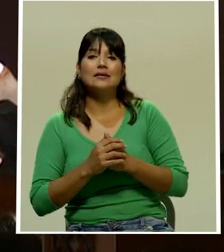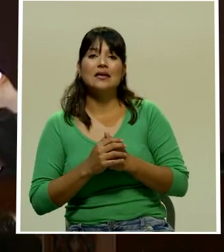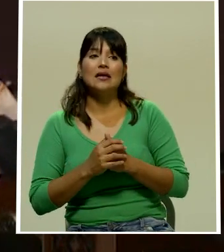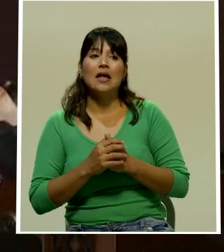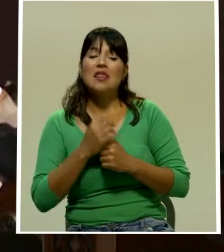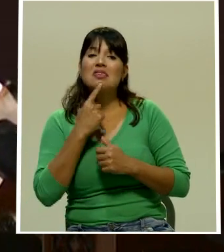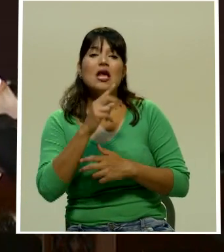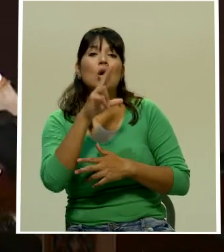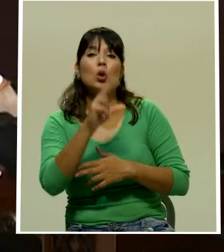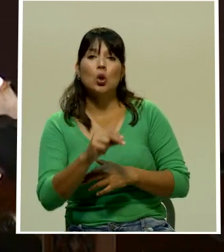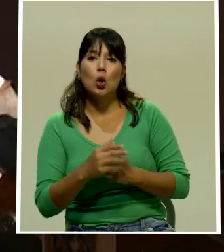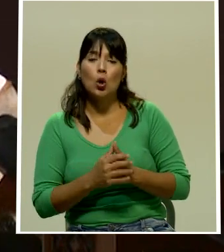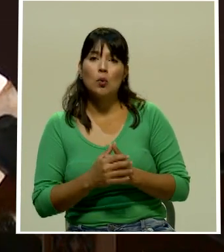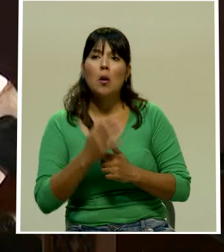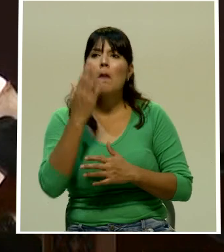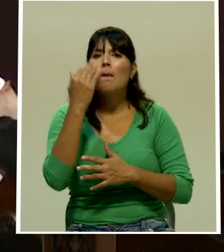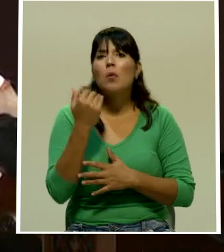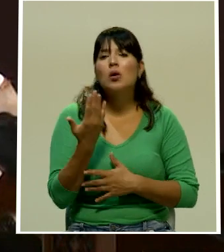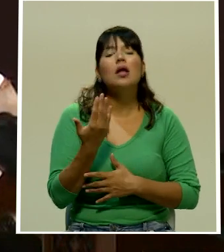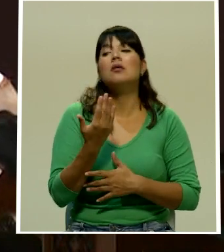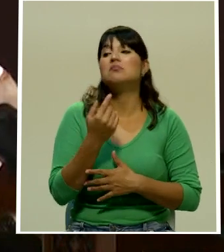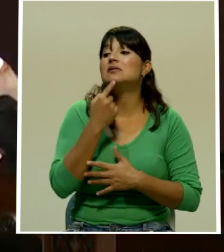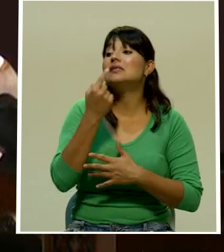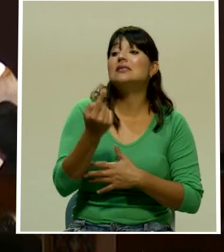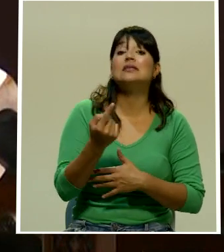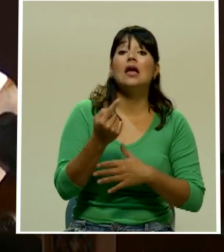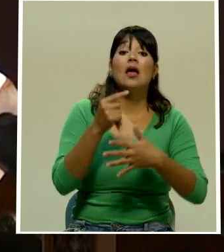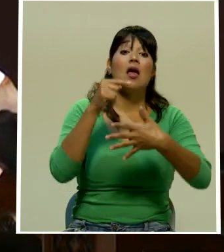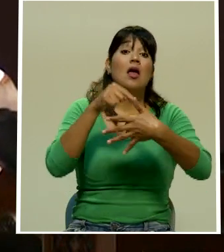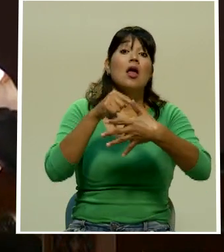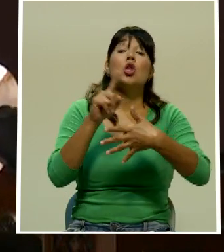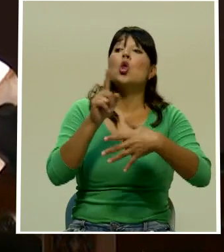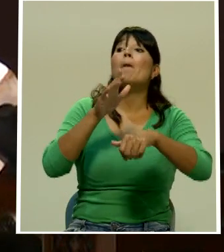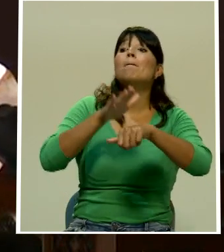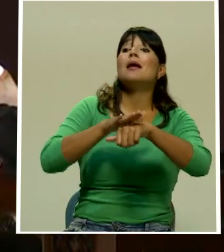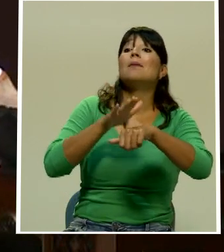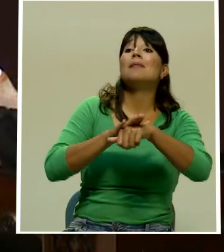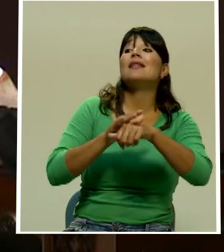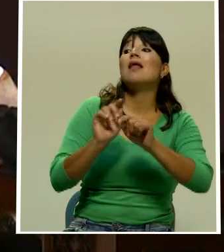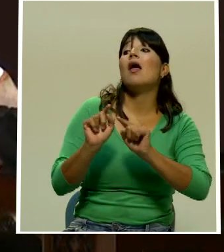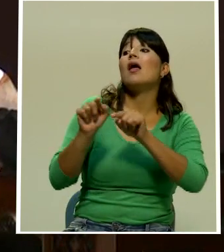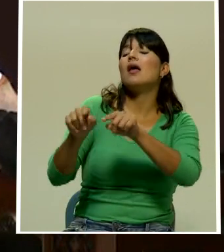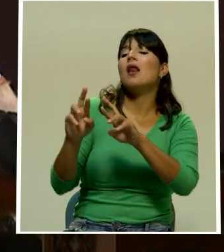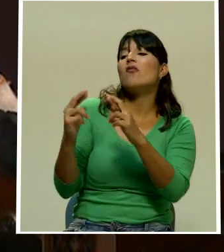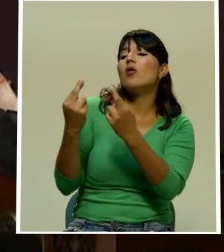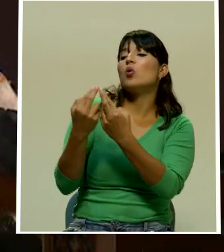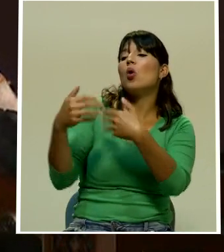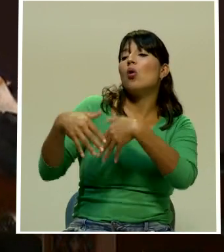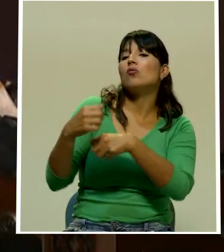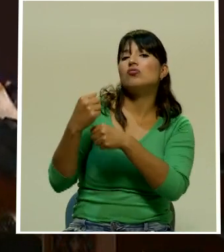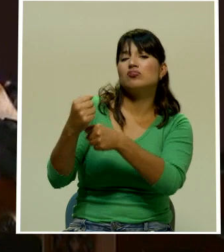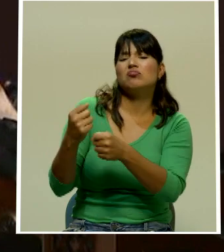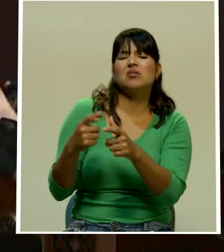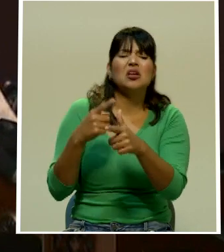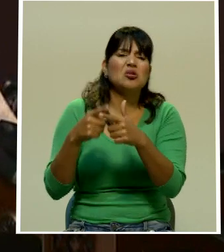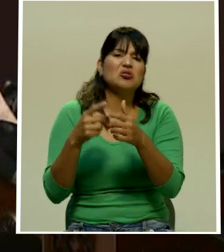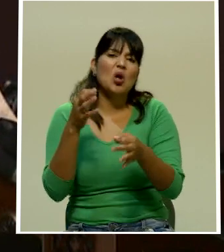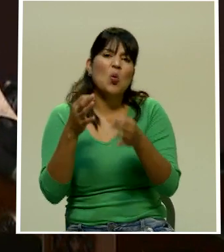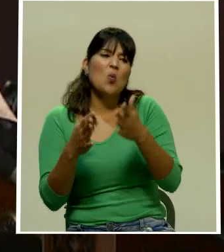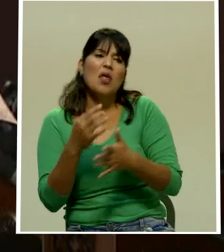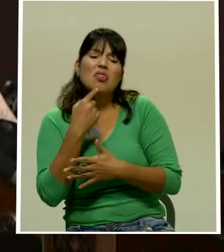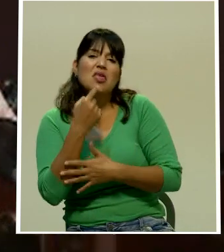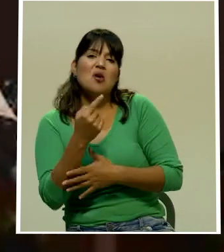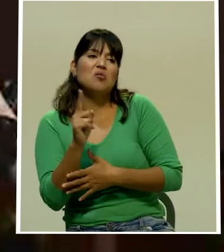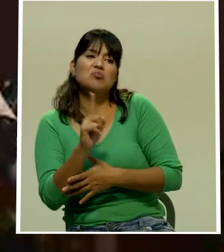ciertos puntos y el juez valora y dice no se dan los presupuestos. Entonces aquí ciertamente la Fiscalía lo que tiene es la posibilidad